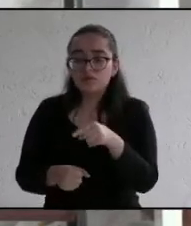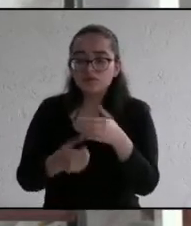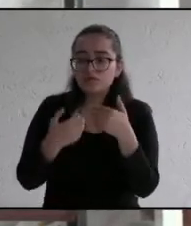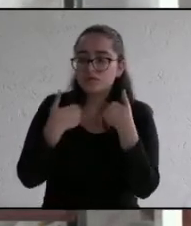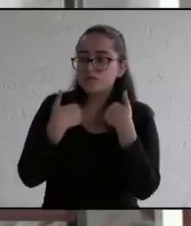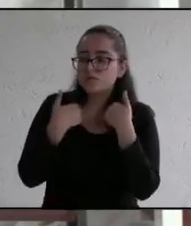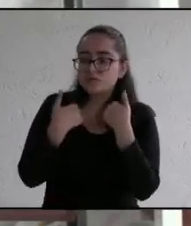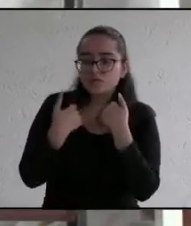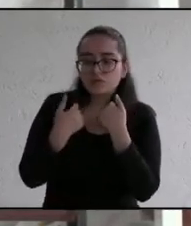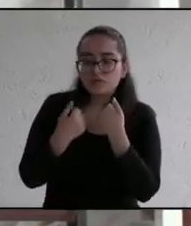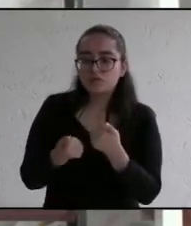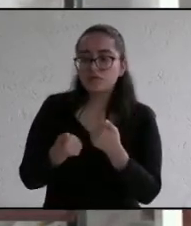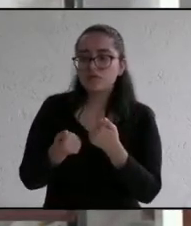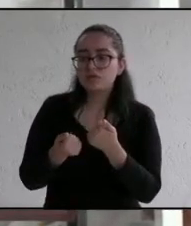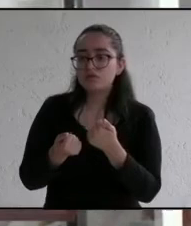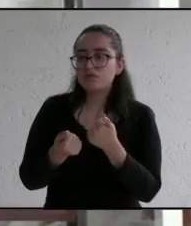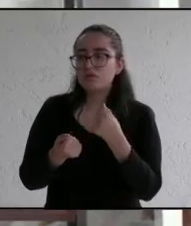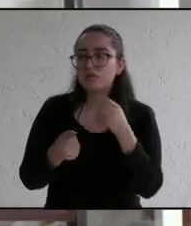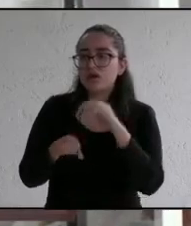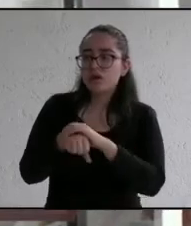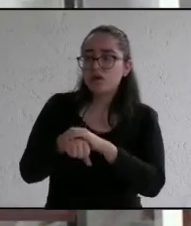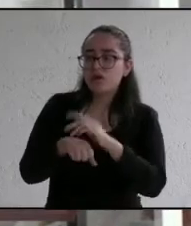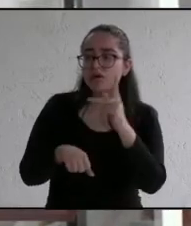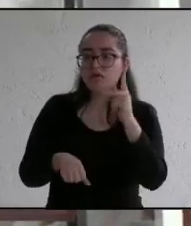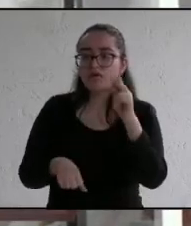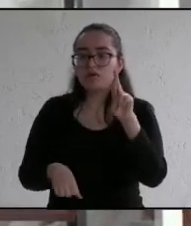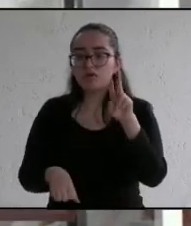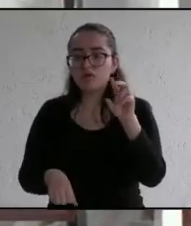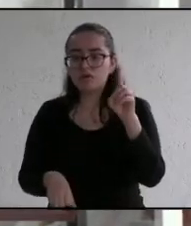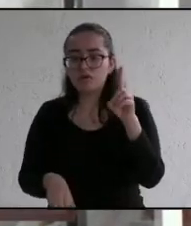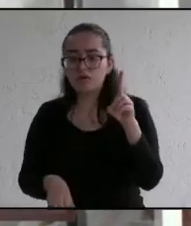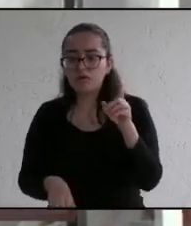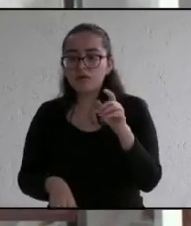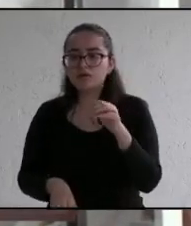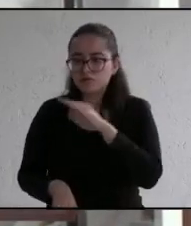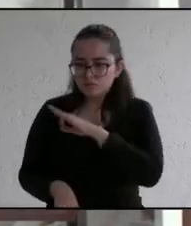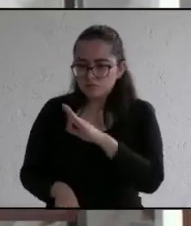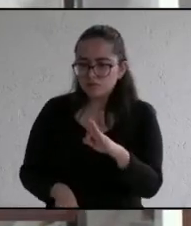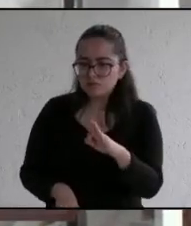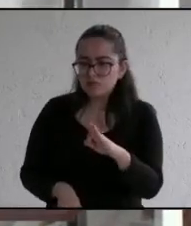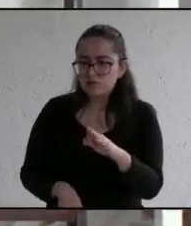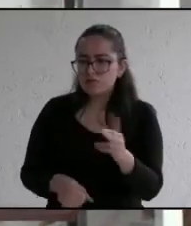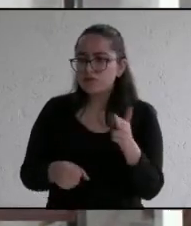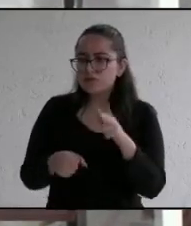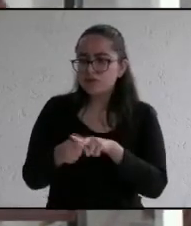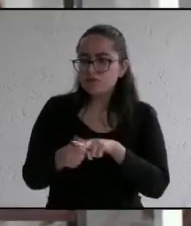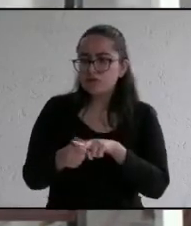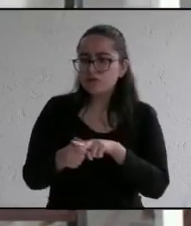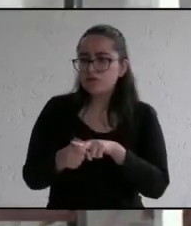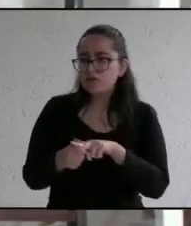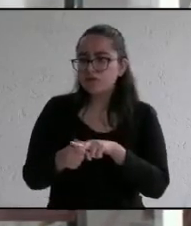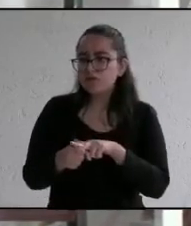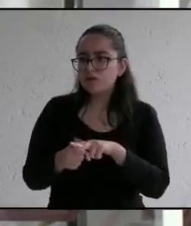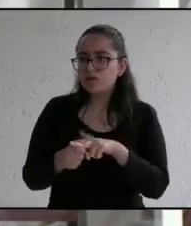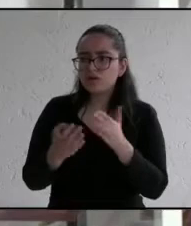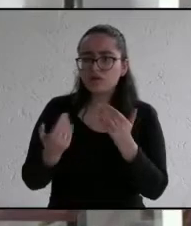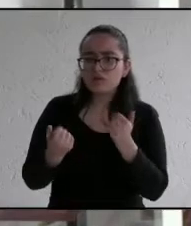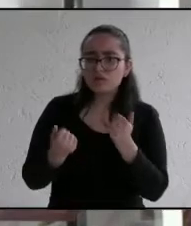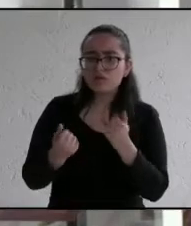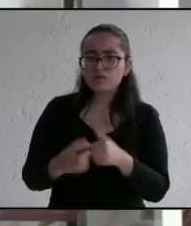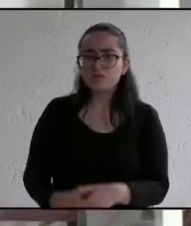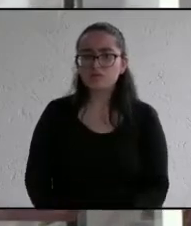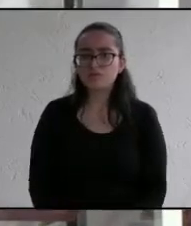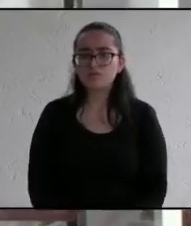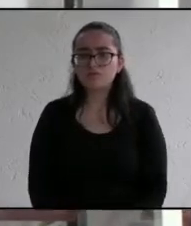empecionado mi amigo del PRD en decir que se puede hacer si no puede haber un hospital regional a 60 kilómetros a la redonda